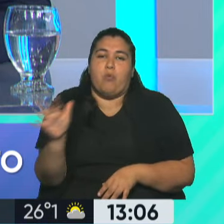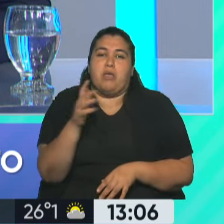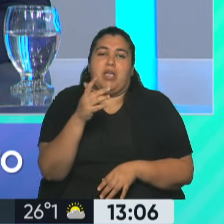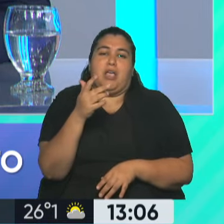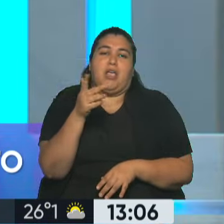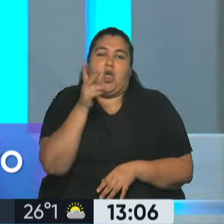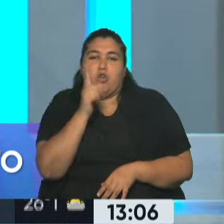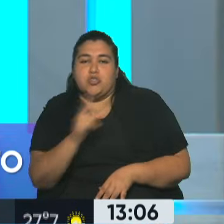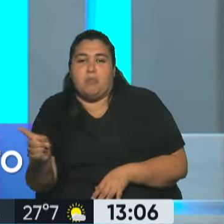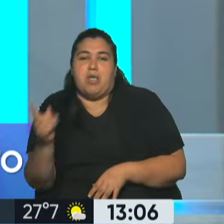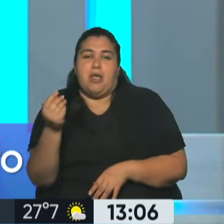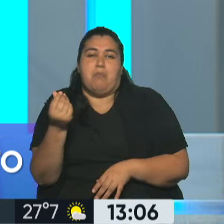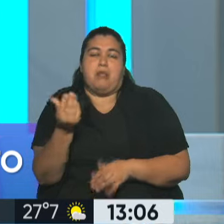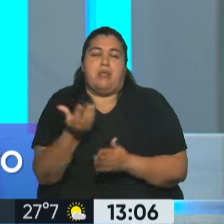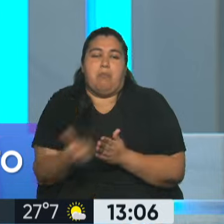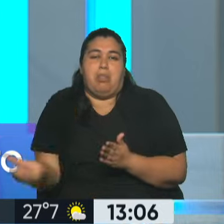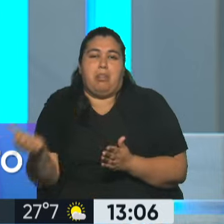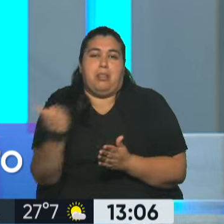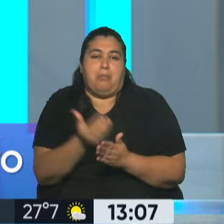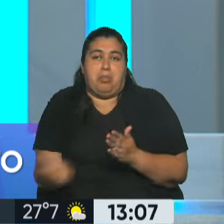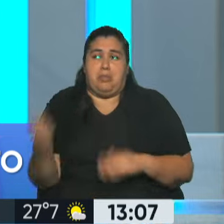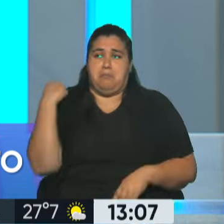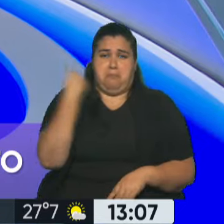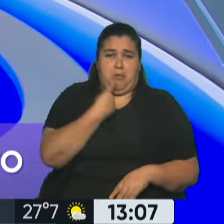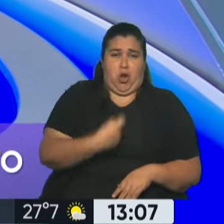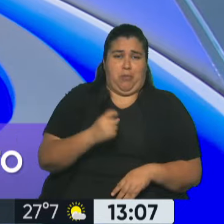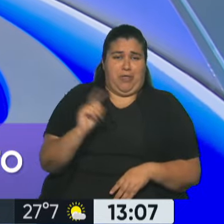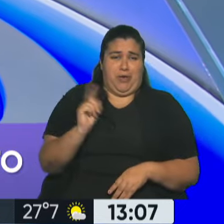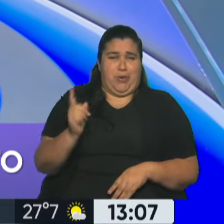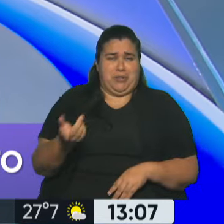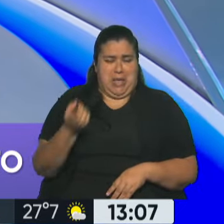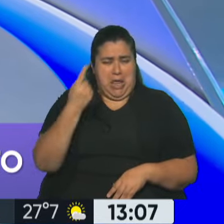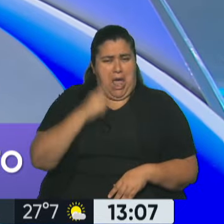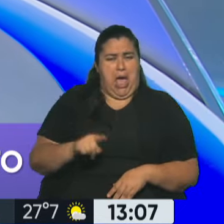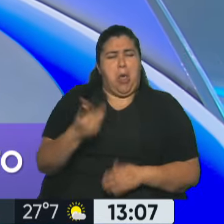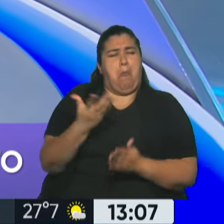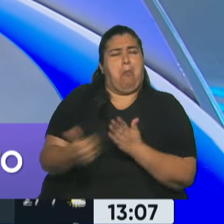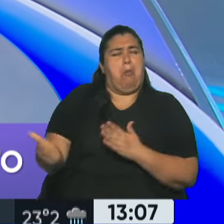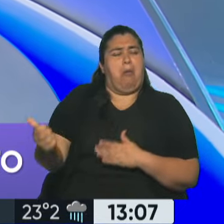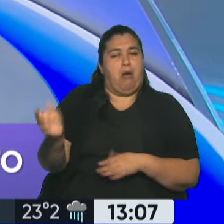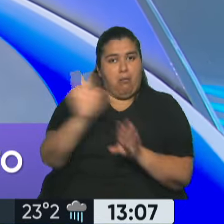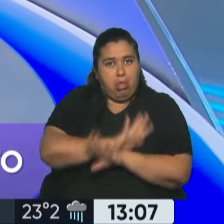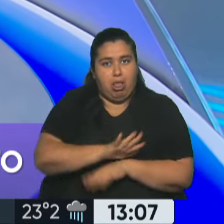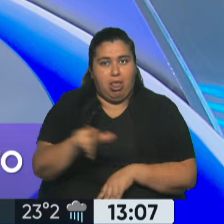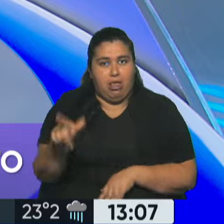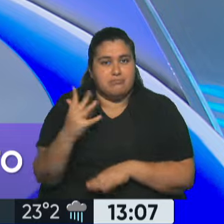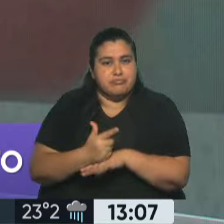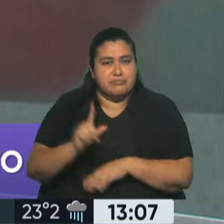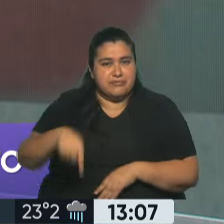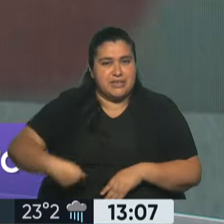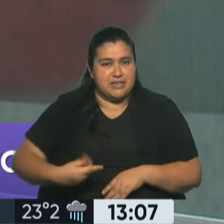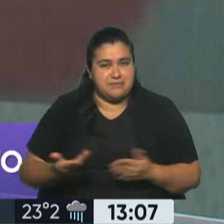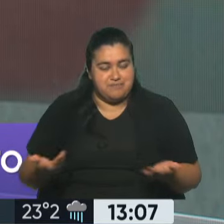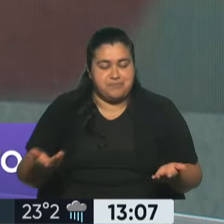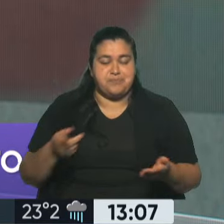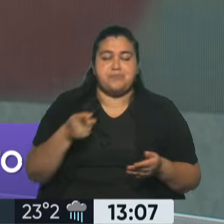O que para vos sea casi imperceptible. No te das cuenta. Claro. Evidentemente no te das cuenta. Bueno, la compra que no hiciste o el dinero que no